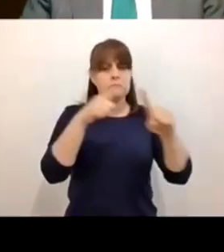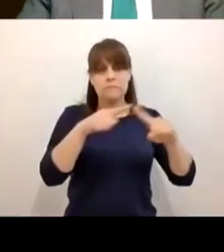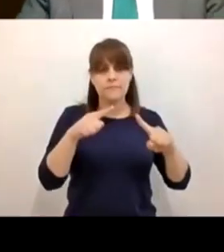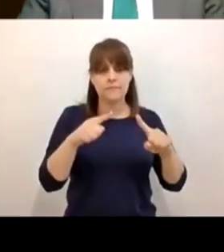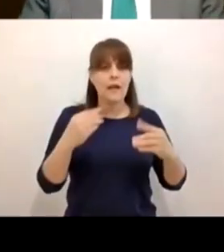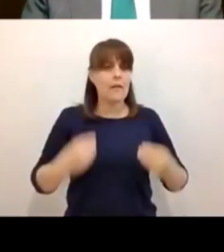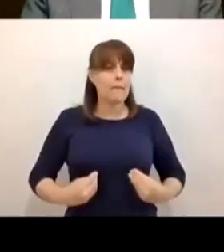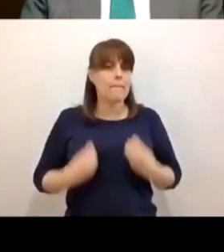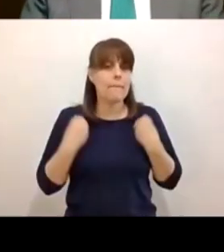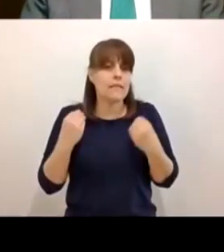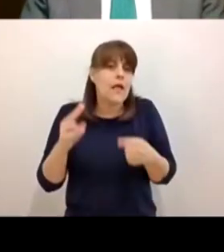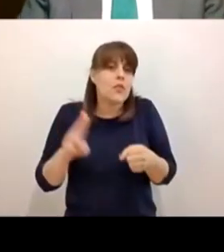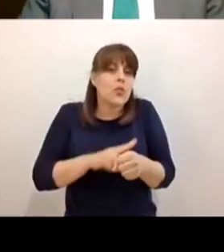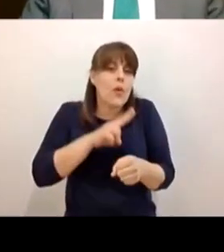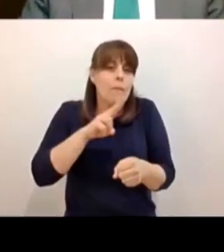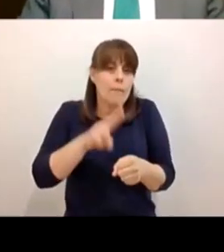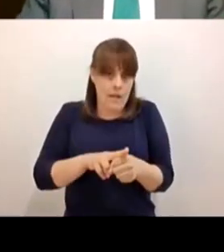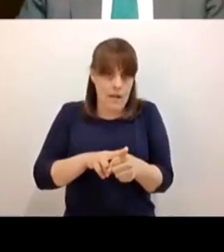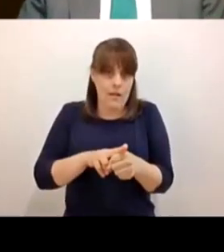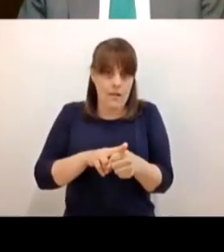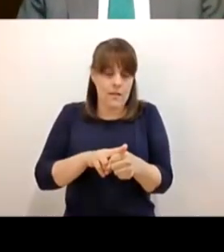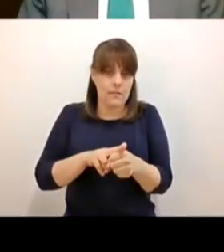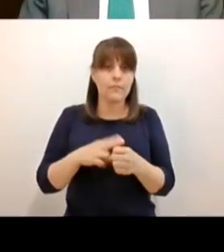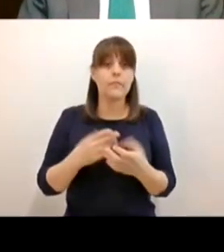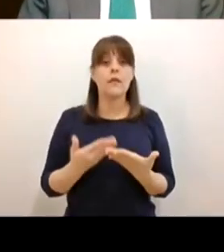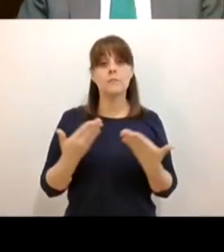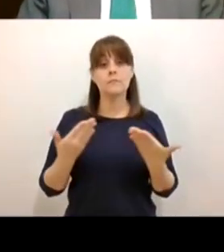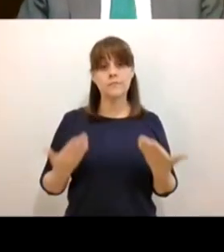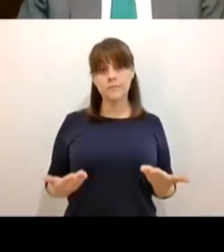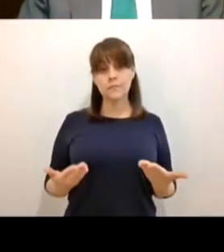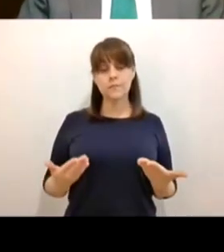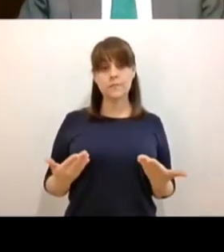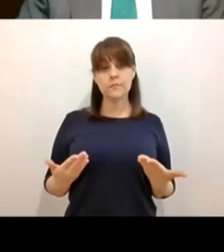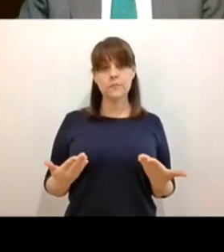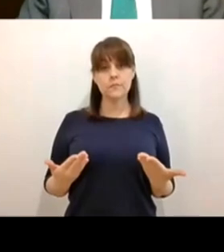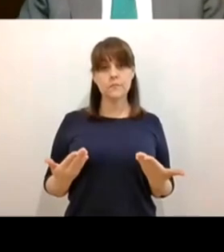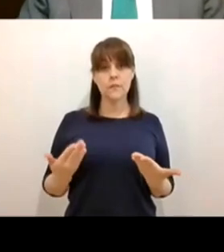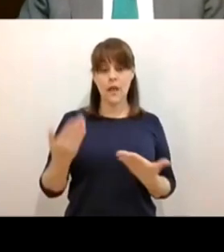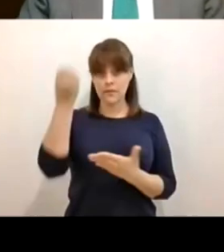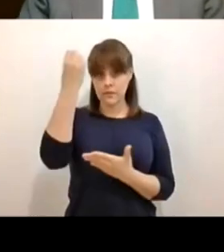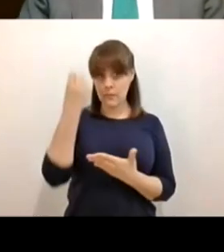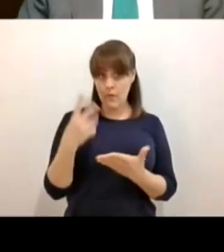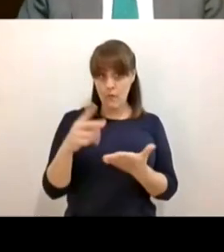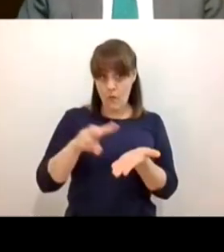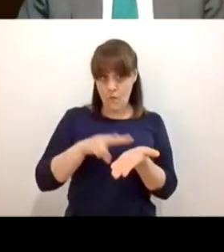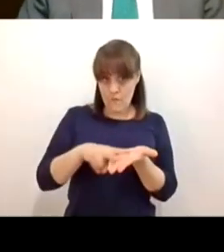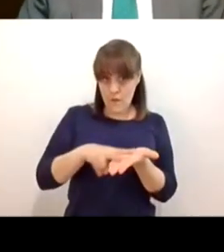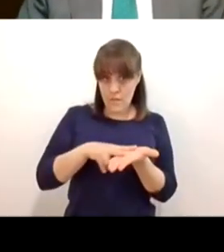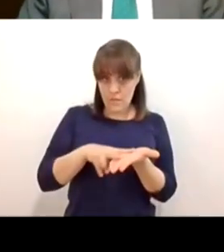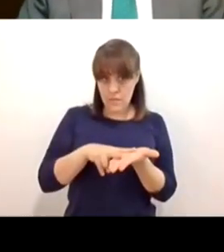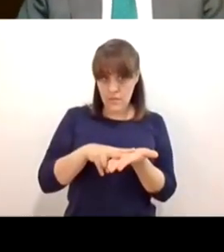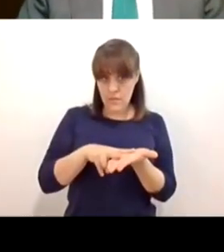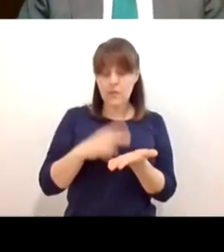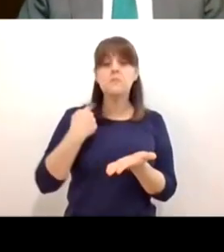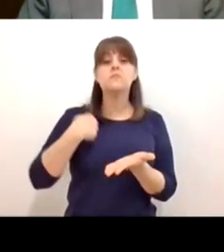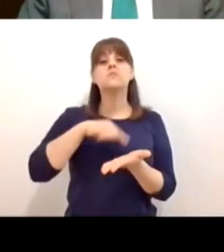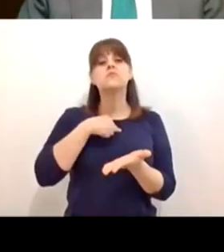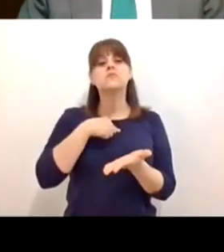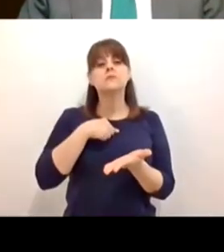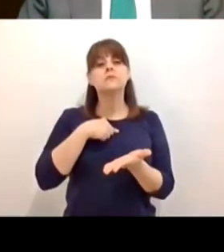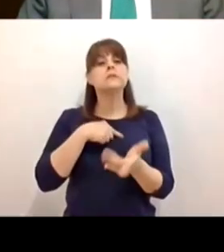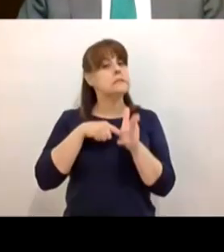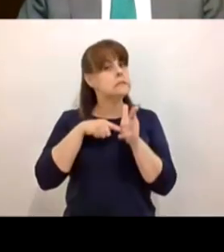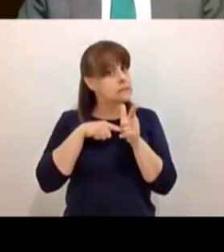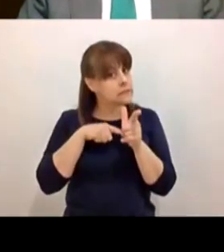vida normalizada ahora estando en semáforo verde seguiremos con medidas